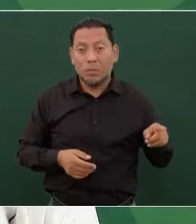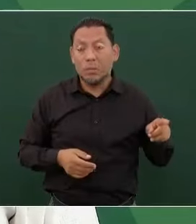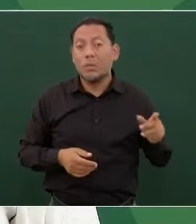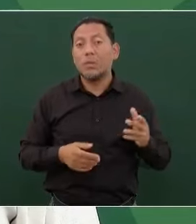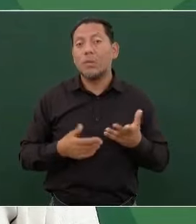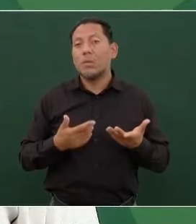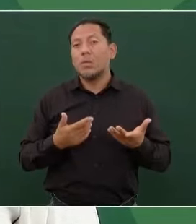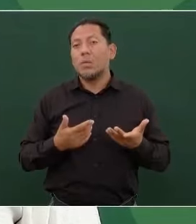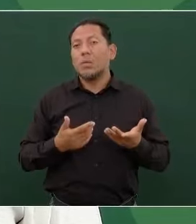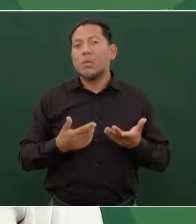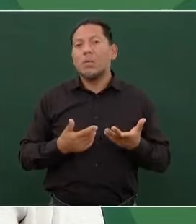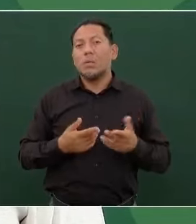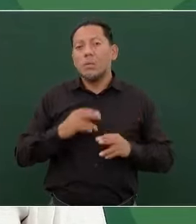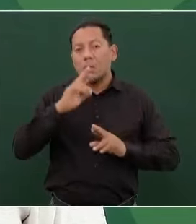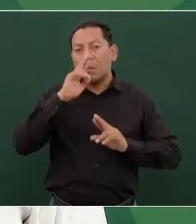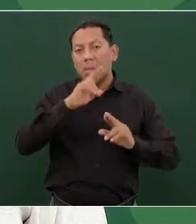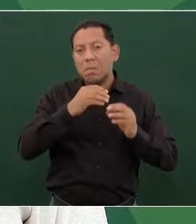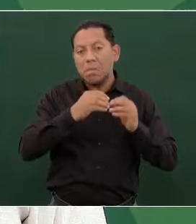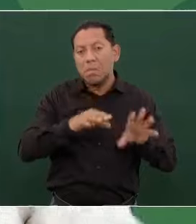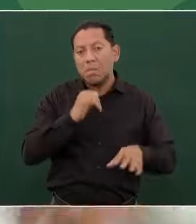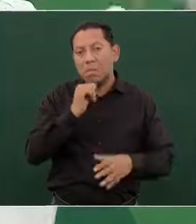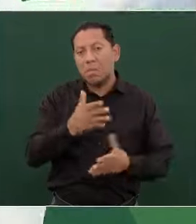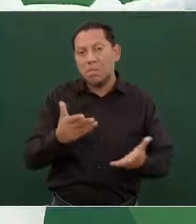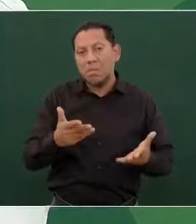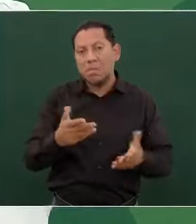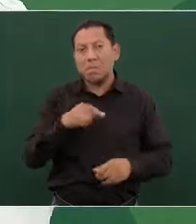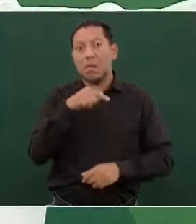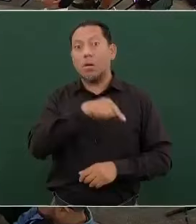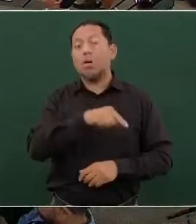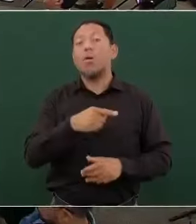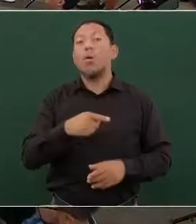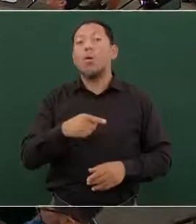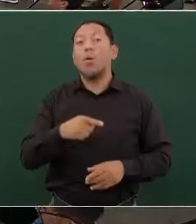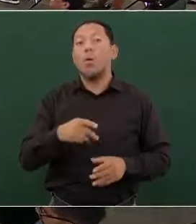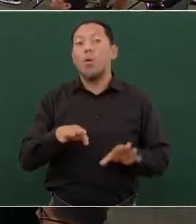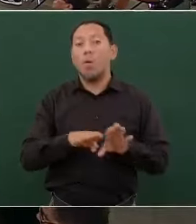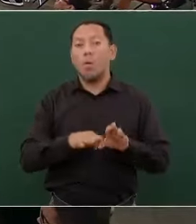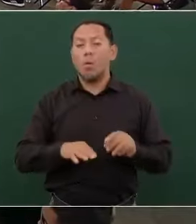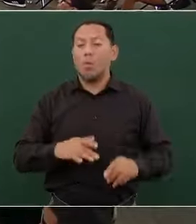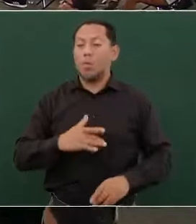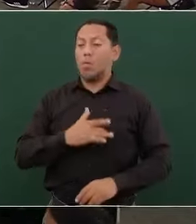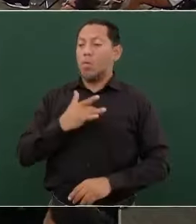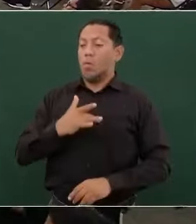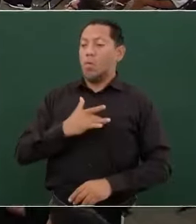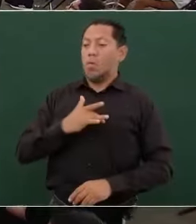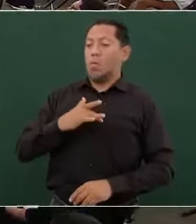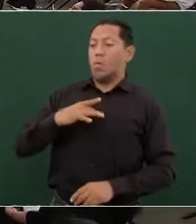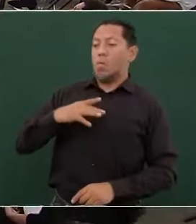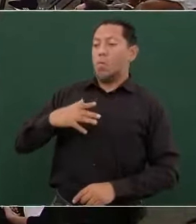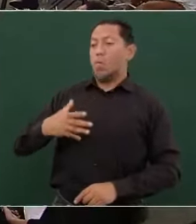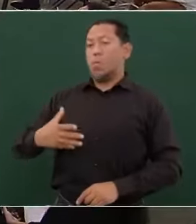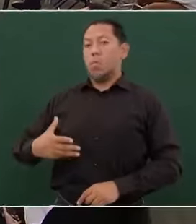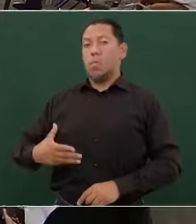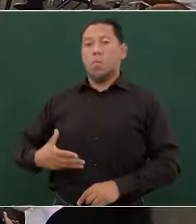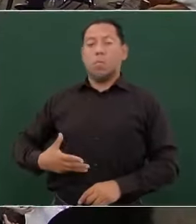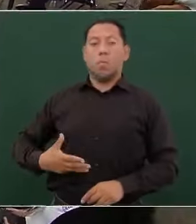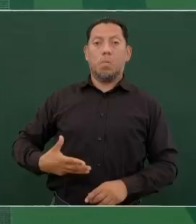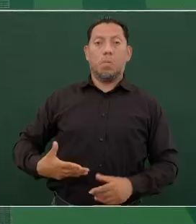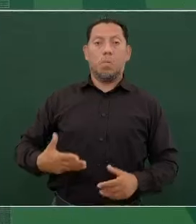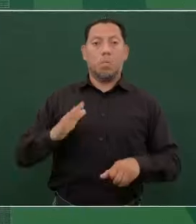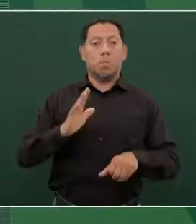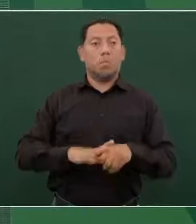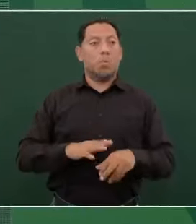respetabilidad, hasta se las daban de clasistas,